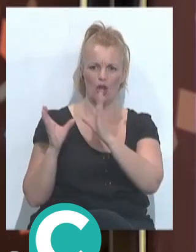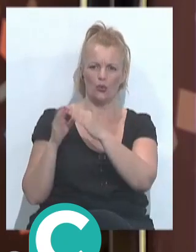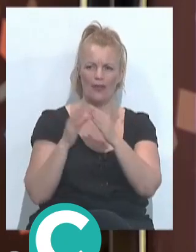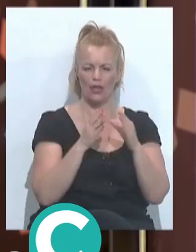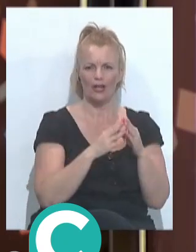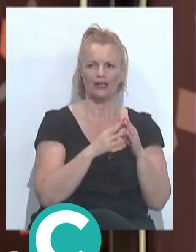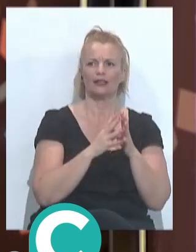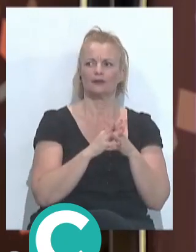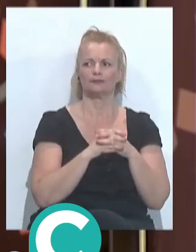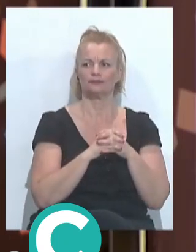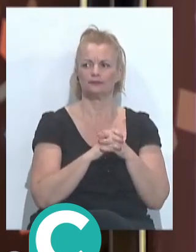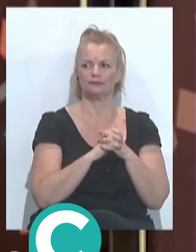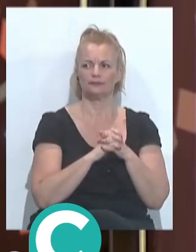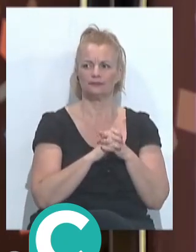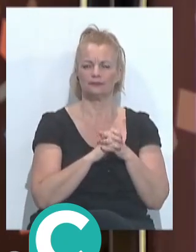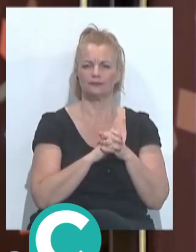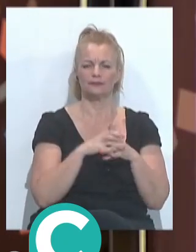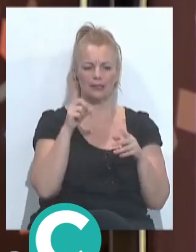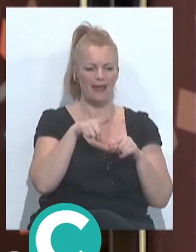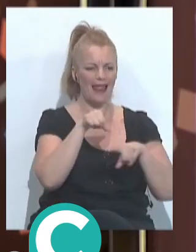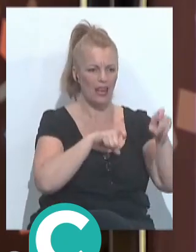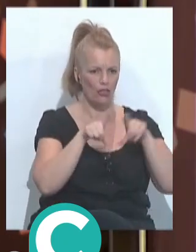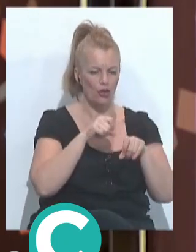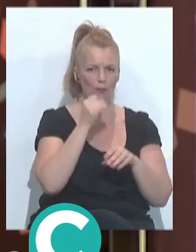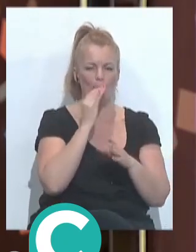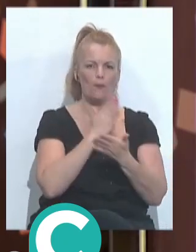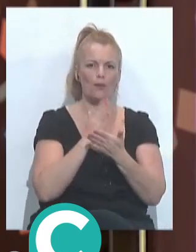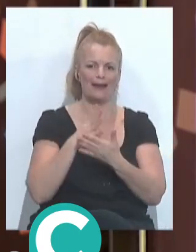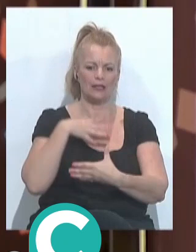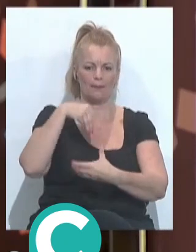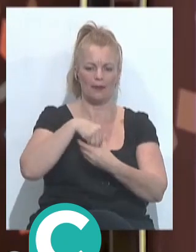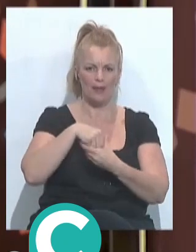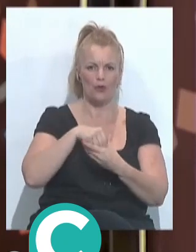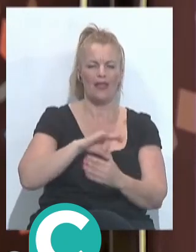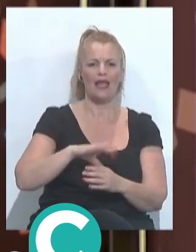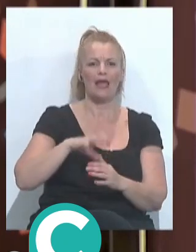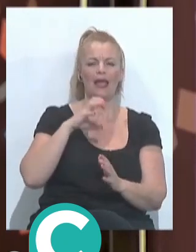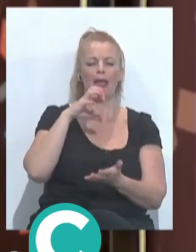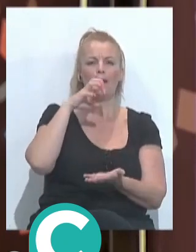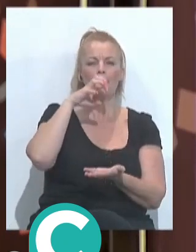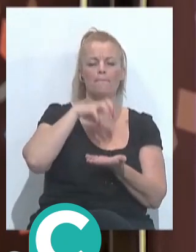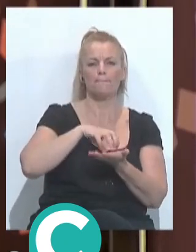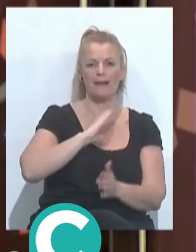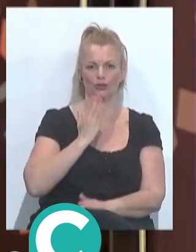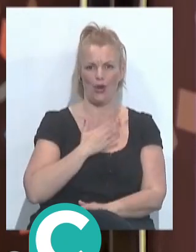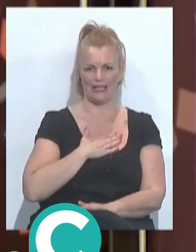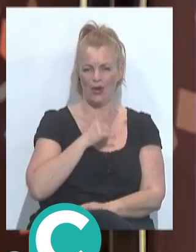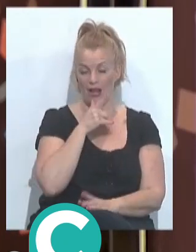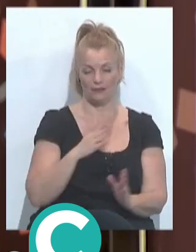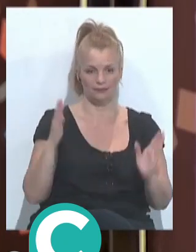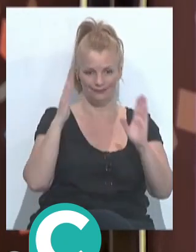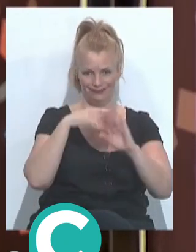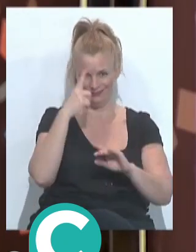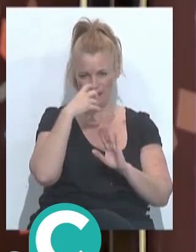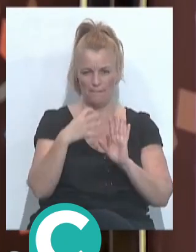agrupaciones, etcétera, etcétera. Elección por parte de los miembros del patronato que ya no existe. Hasta ahora, bueno, pues la elección